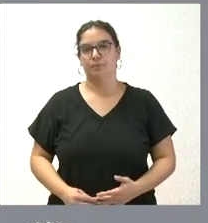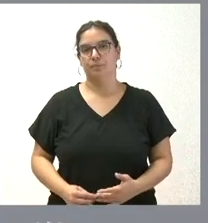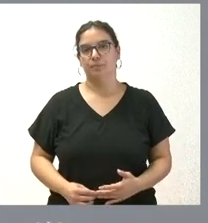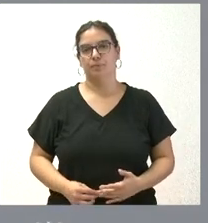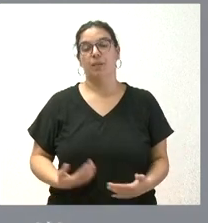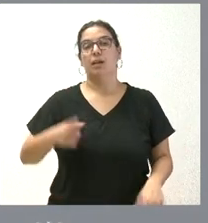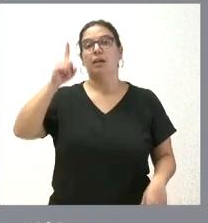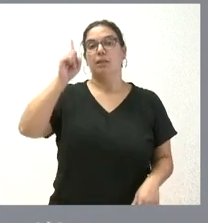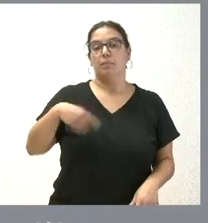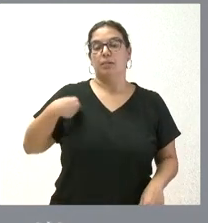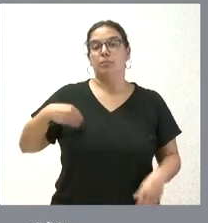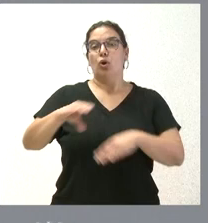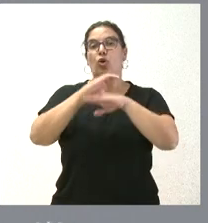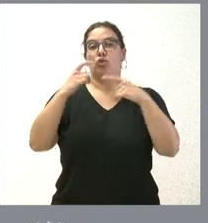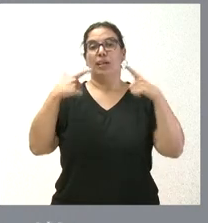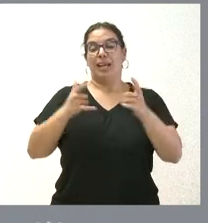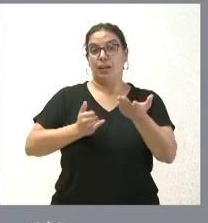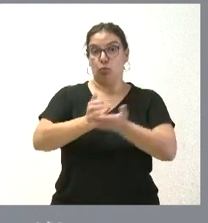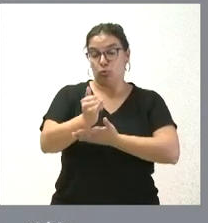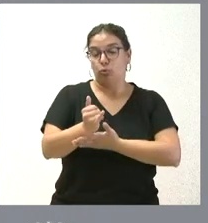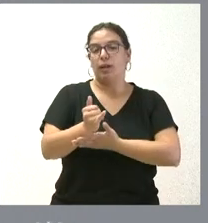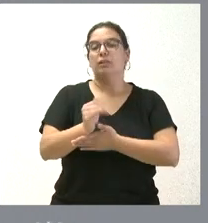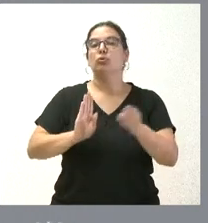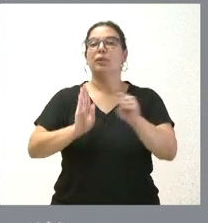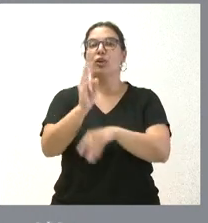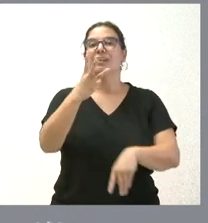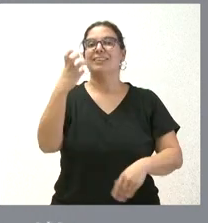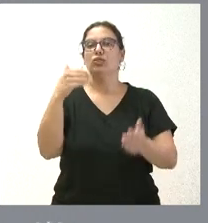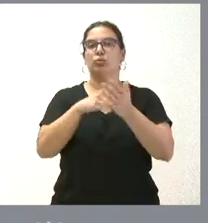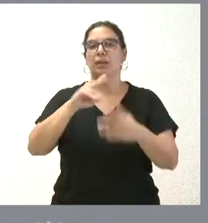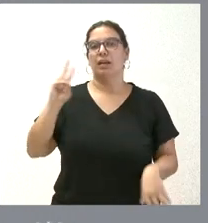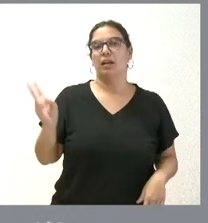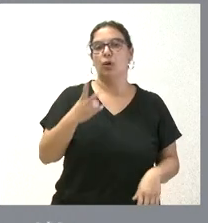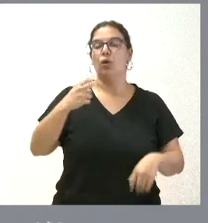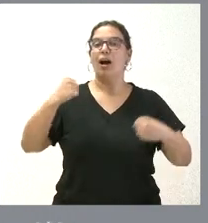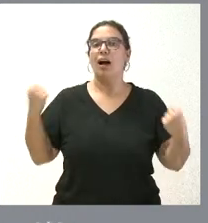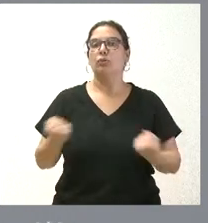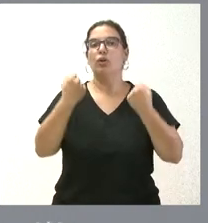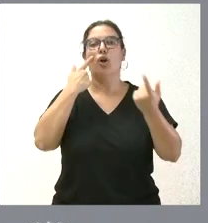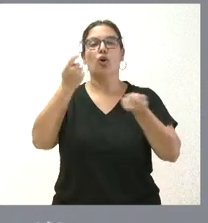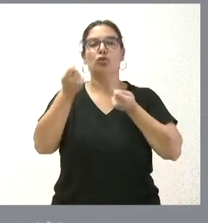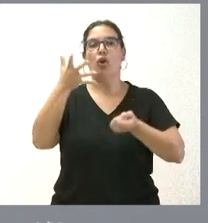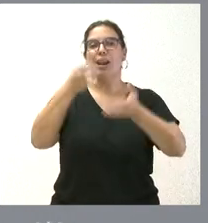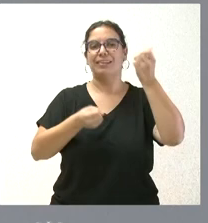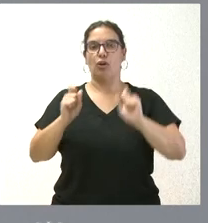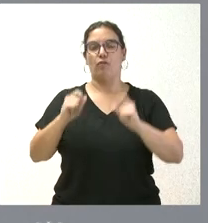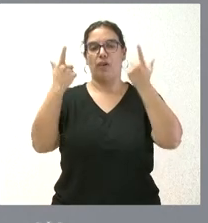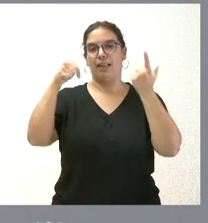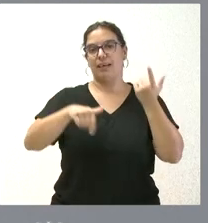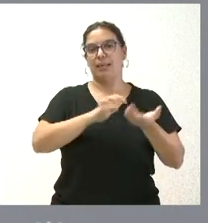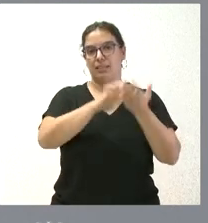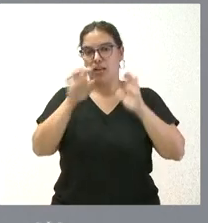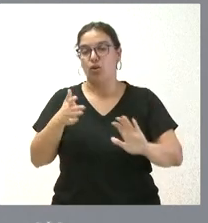También la propia Consejería de Agricultura, en este caso subvencionará con 300.000 euros las actuaciones de control lechero oficial en Castilla y León, mediante